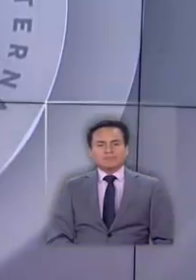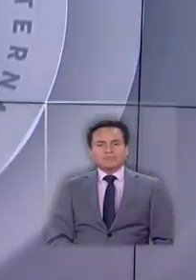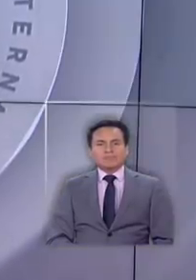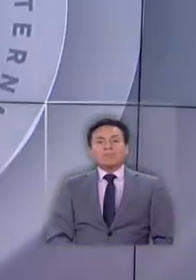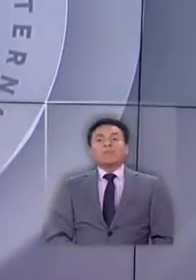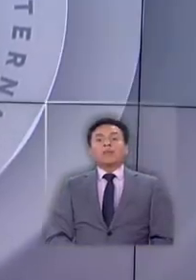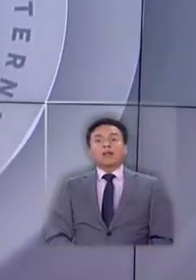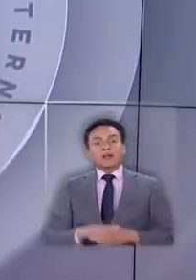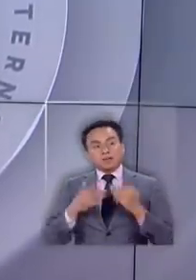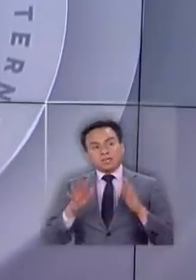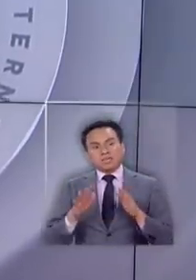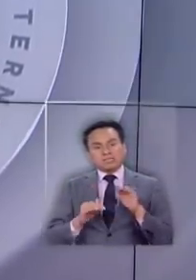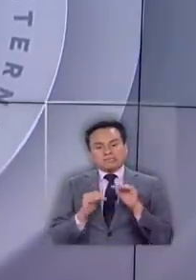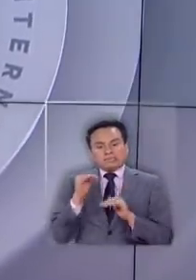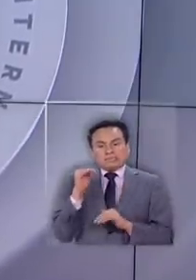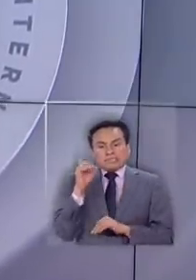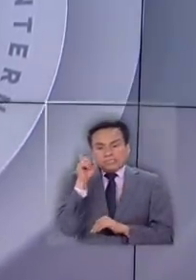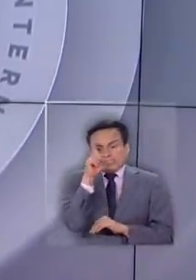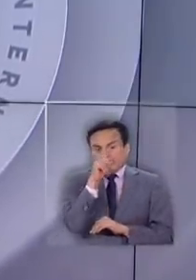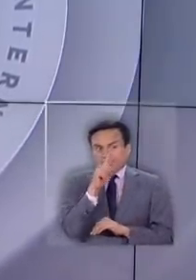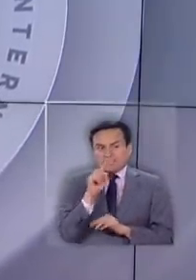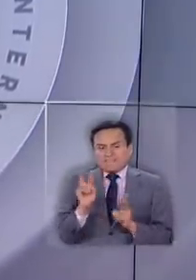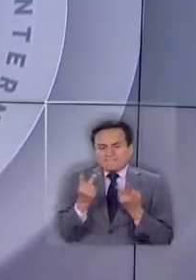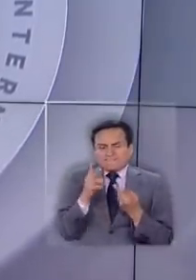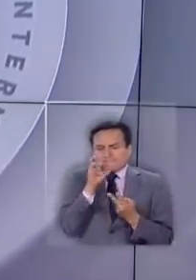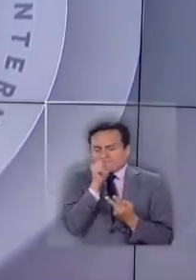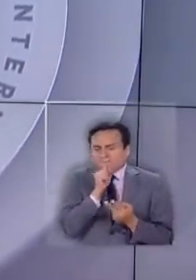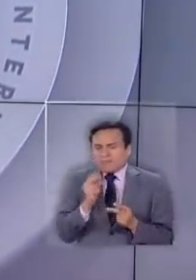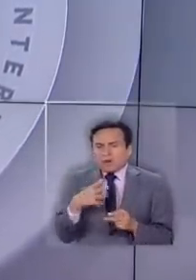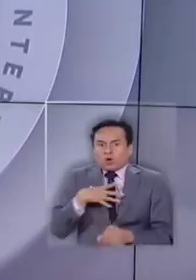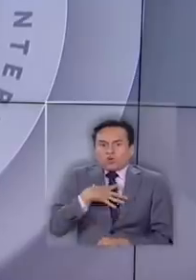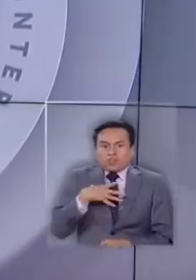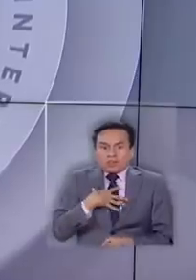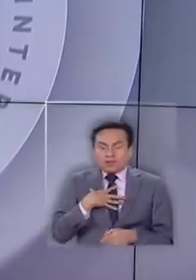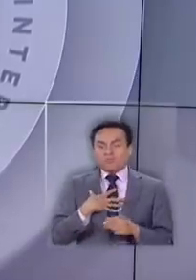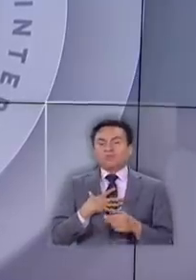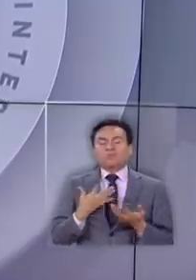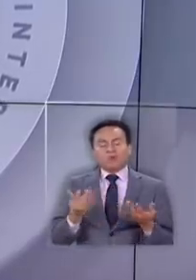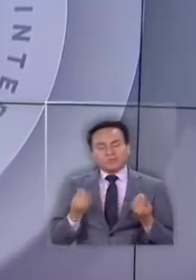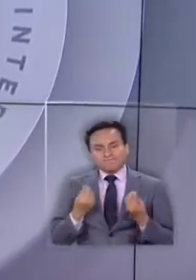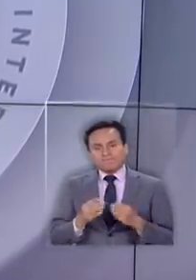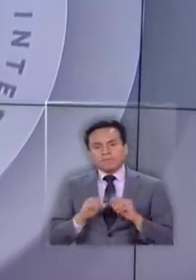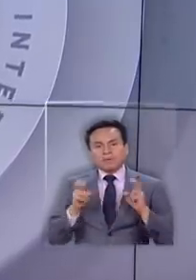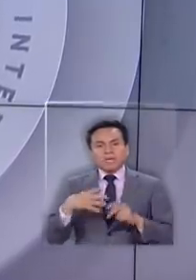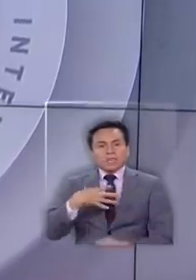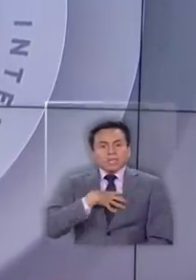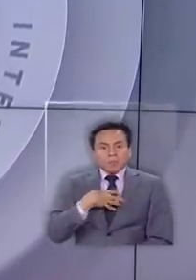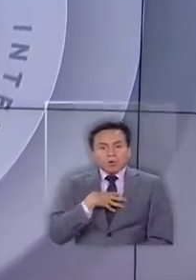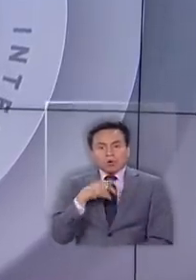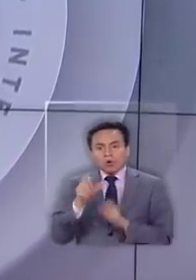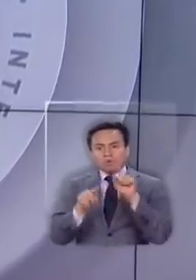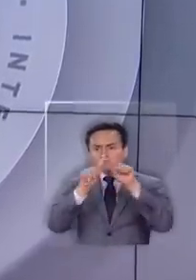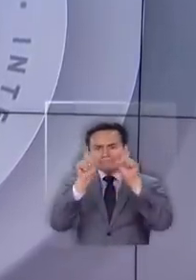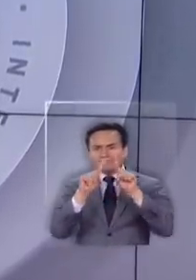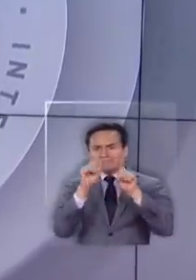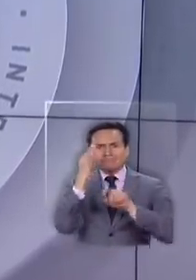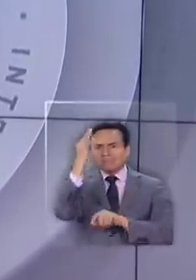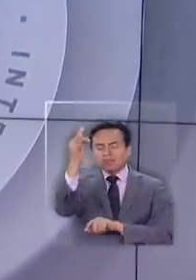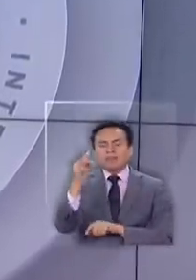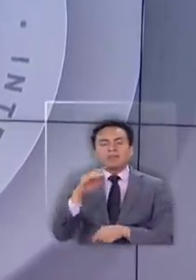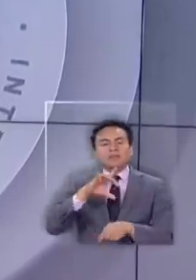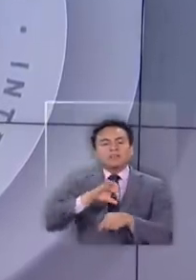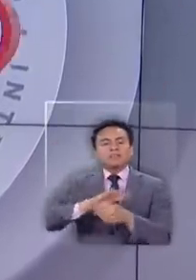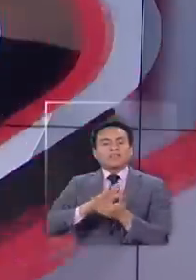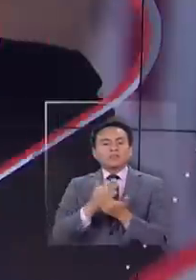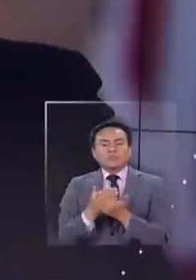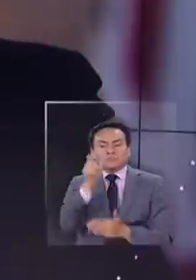Eso cuando se llega a niveles extremos de sobrevivencia o temor. Bueno, a propósito de temor y de incertidumbre, la salud